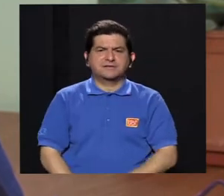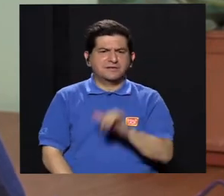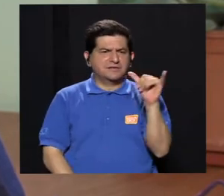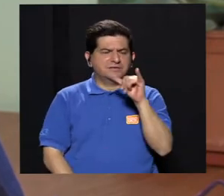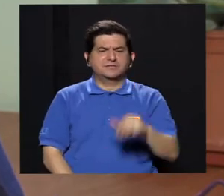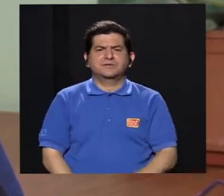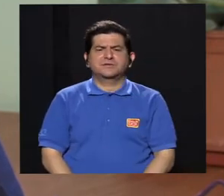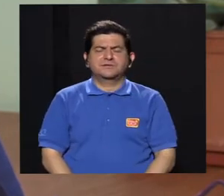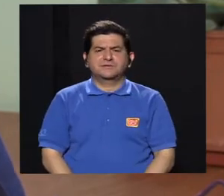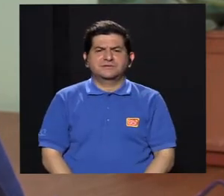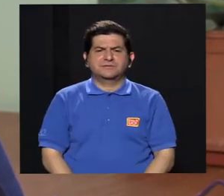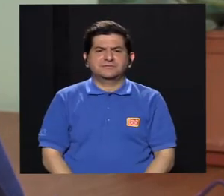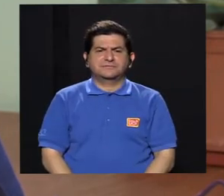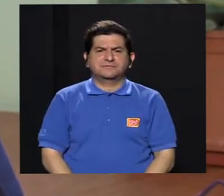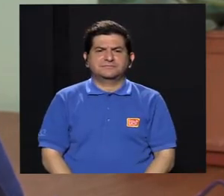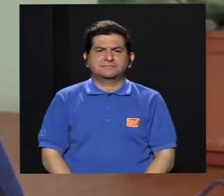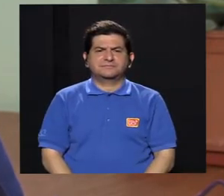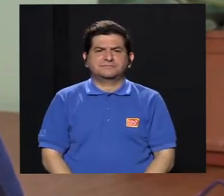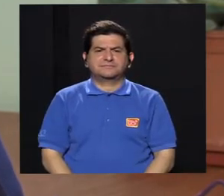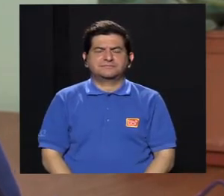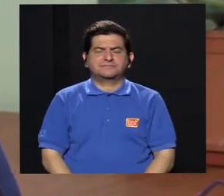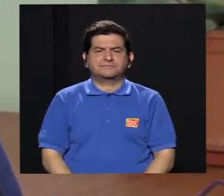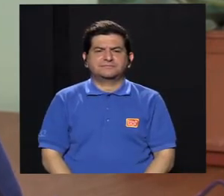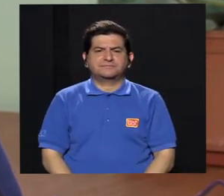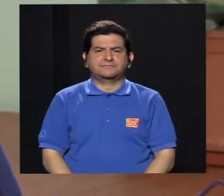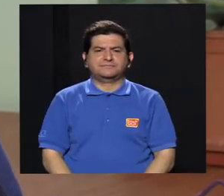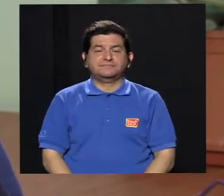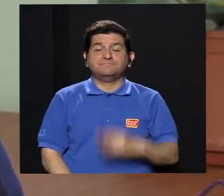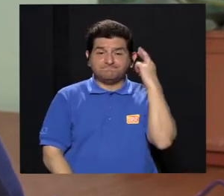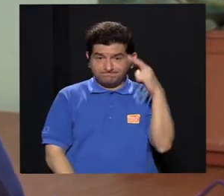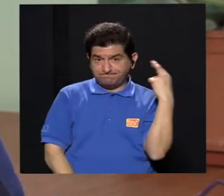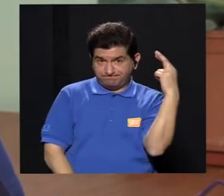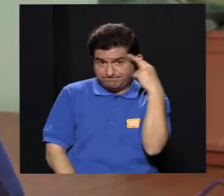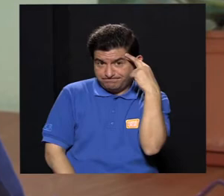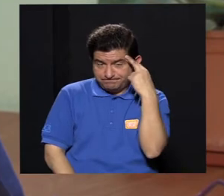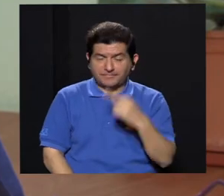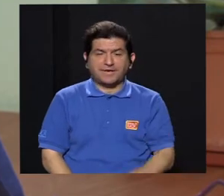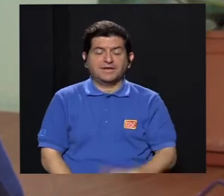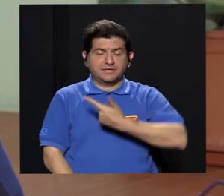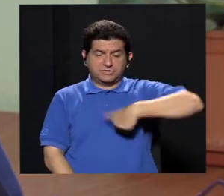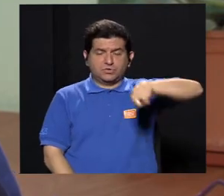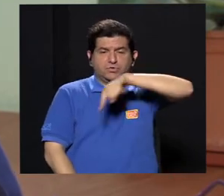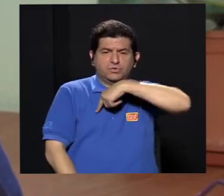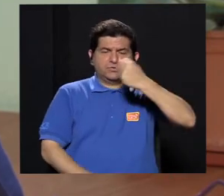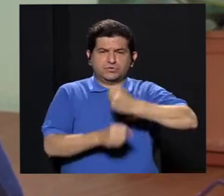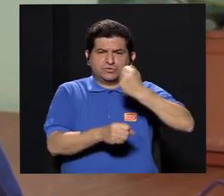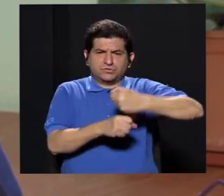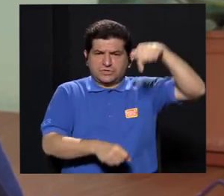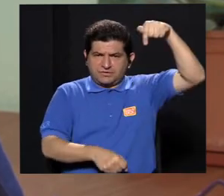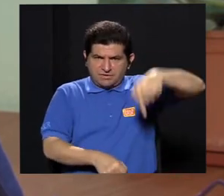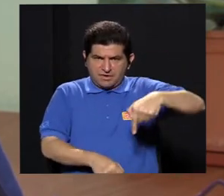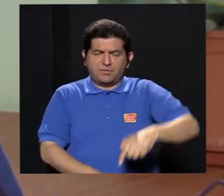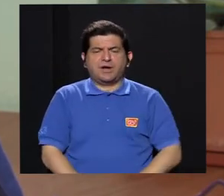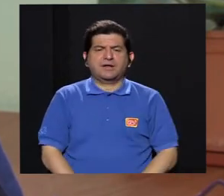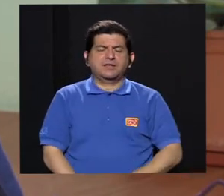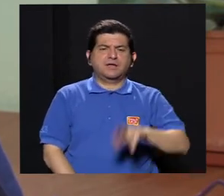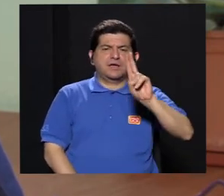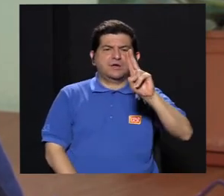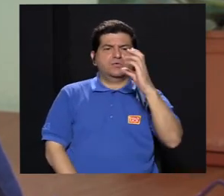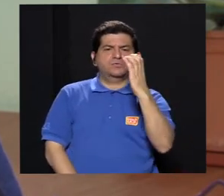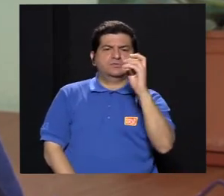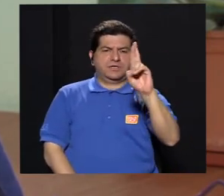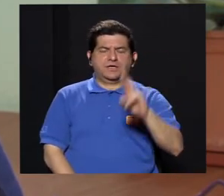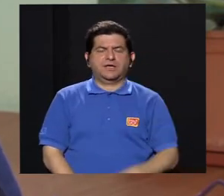intersectorial, interdisciplinaria. Y, por lo tanto, el ejercicio que hemos hecho